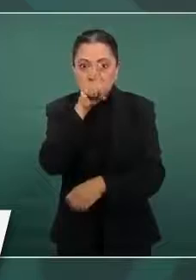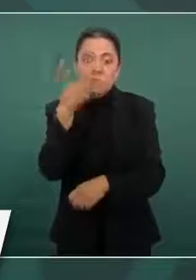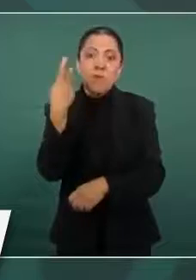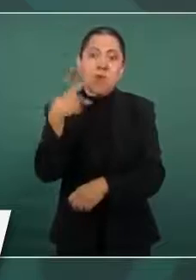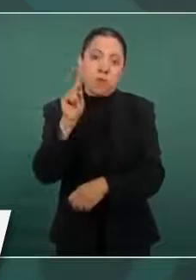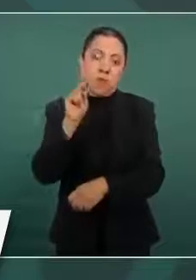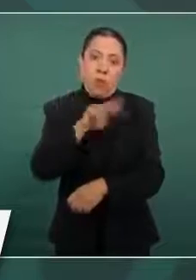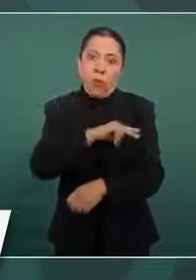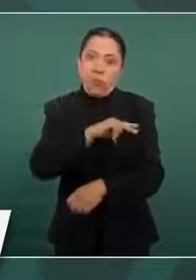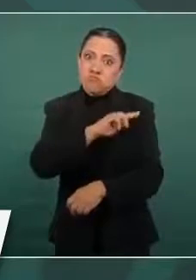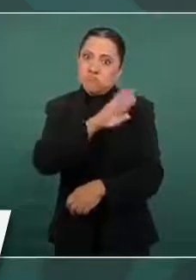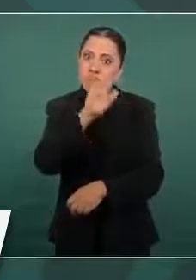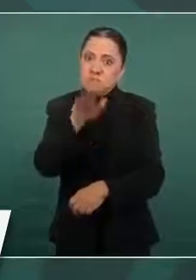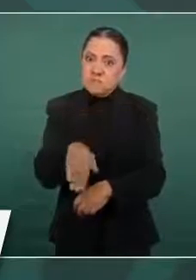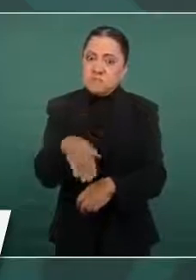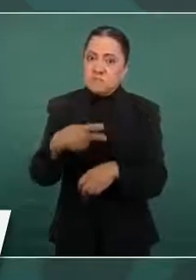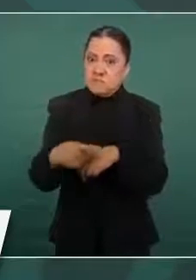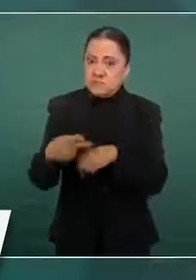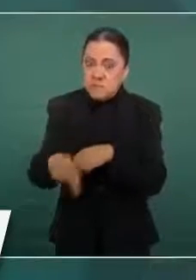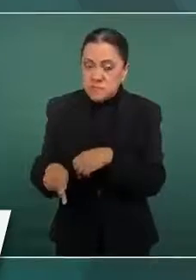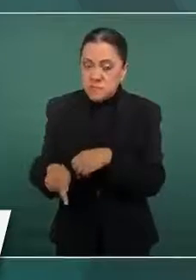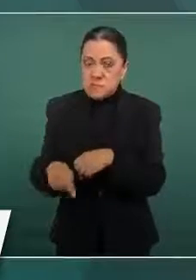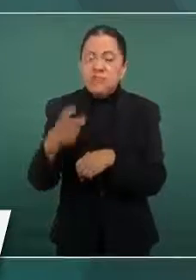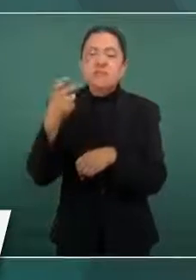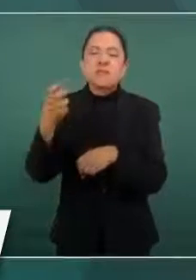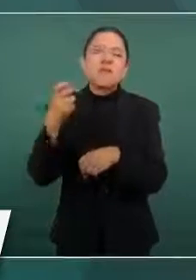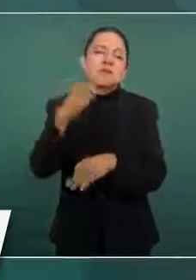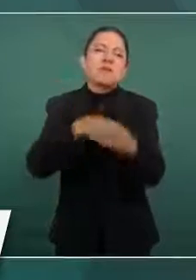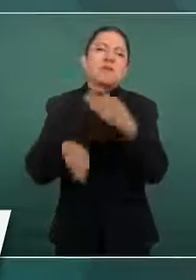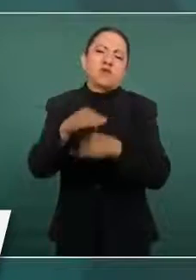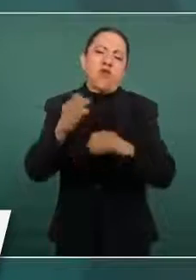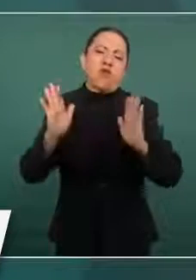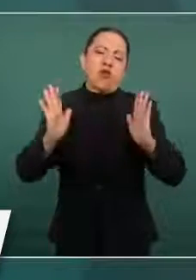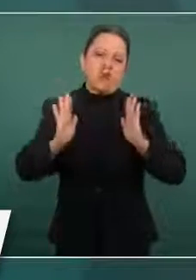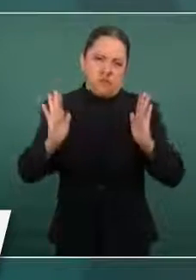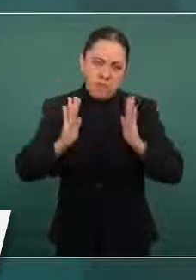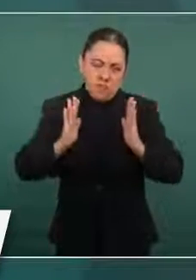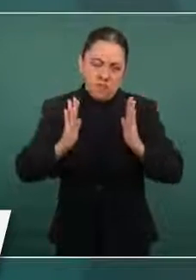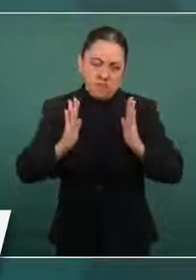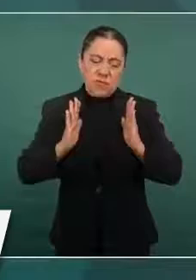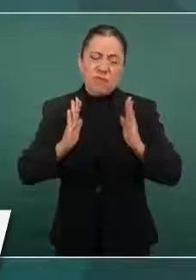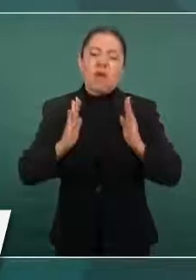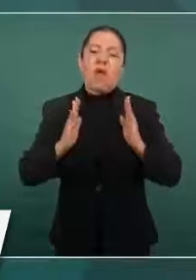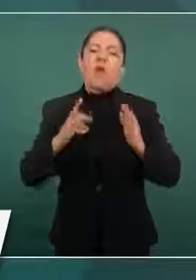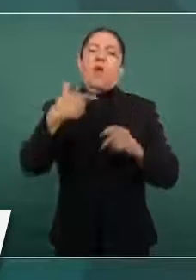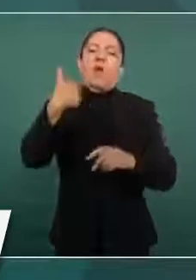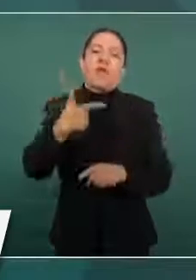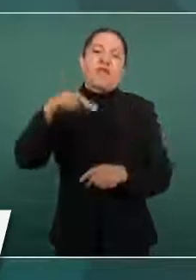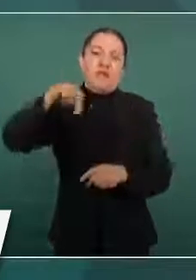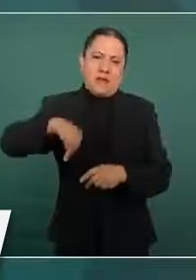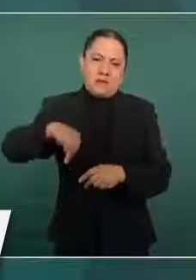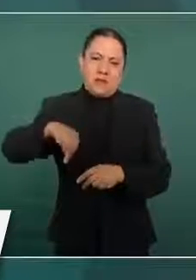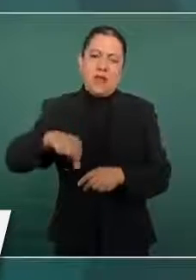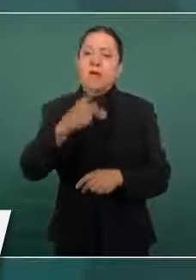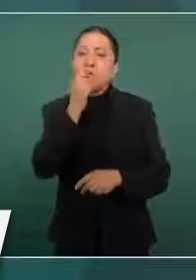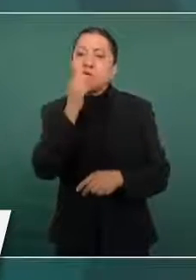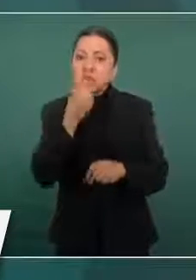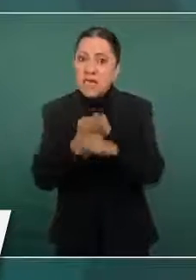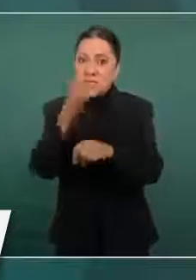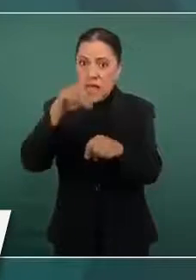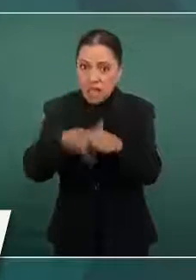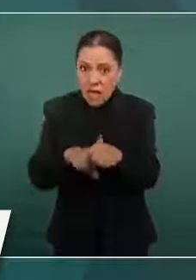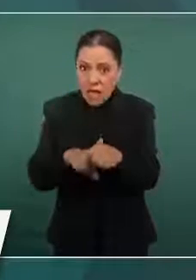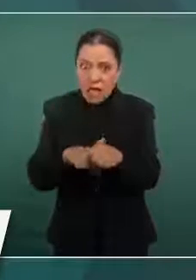El personal militar de Serena, Guardia Nacional, la Policía Estatal del Mando Coordinado en todo